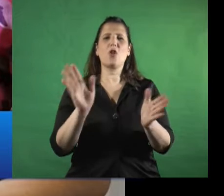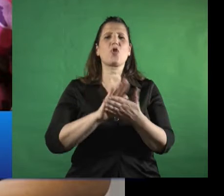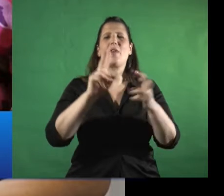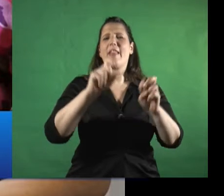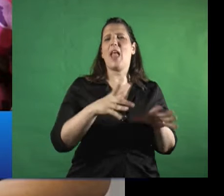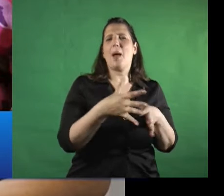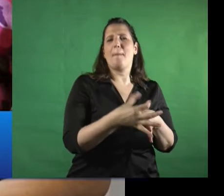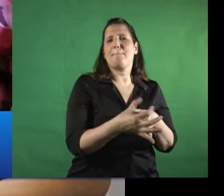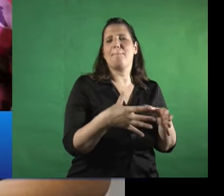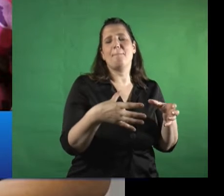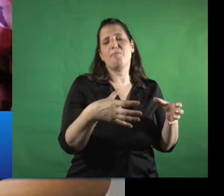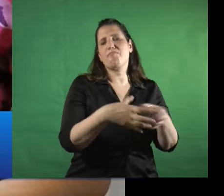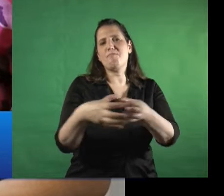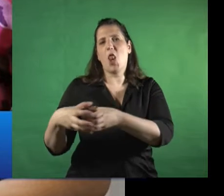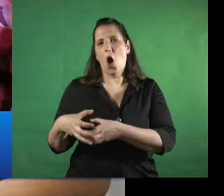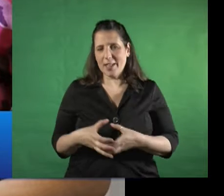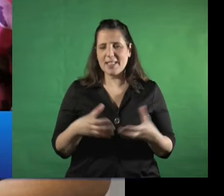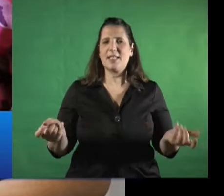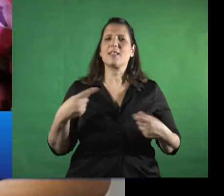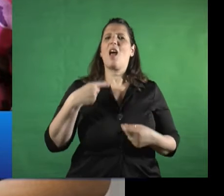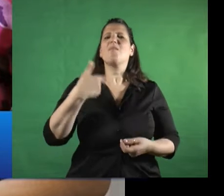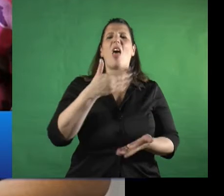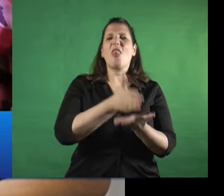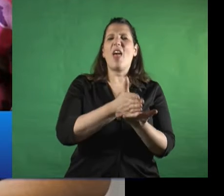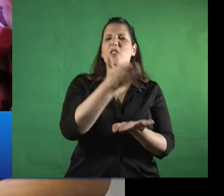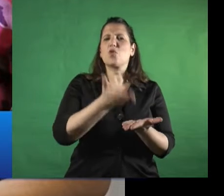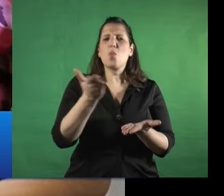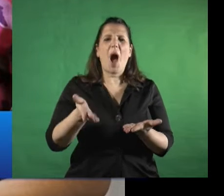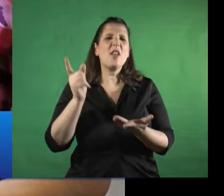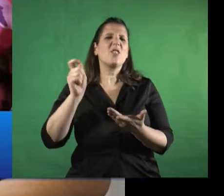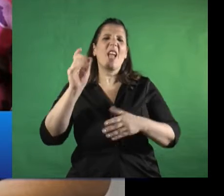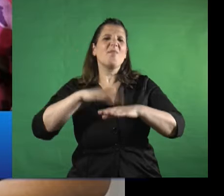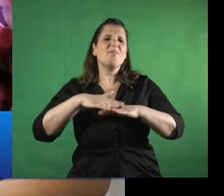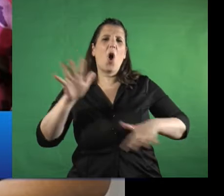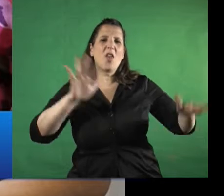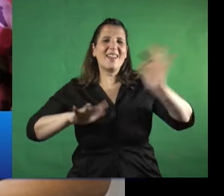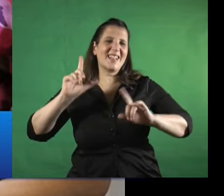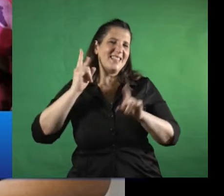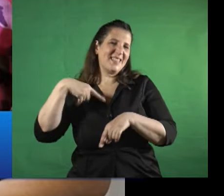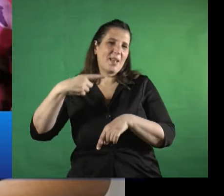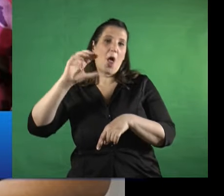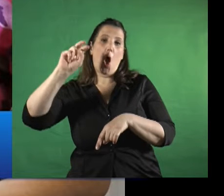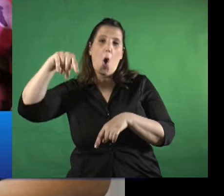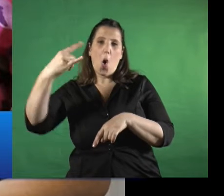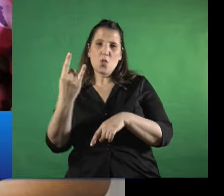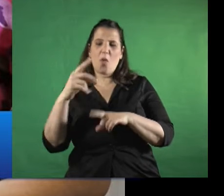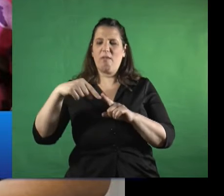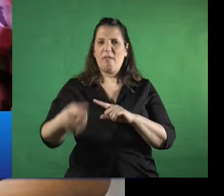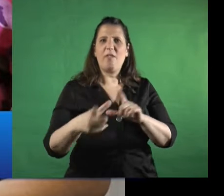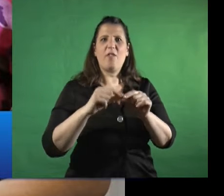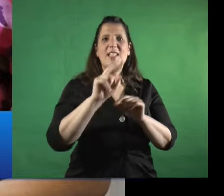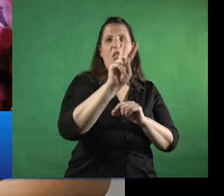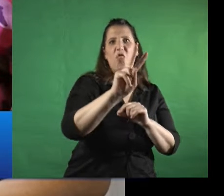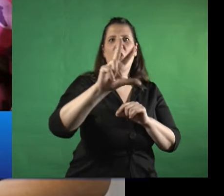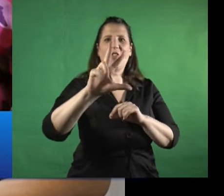un panel internacional sobre derechos humanos de la ONU que se realizará el 2 y 3 de diciembre. El nombramiento